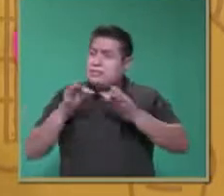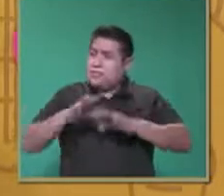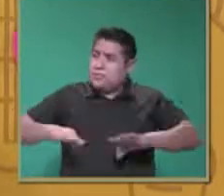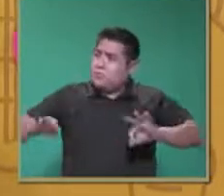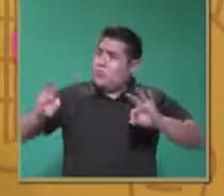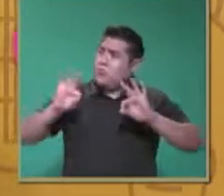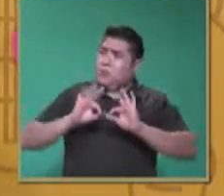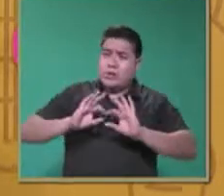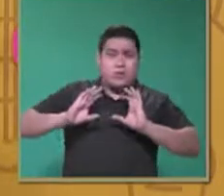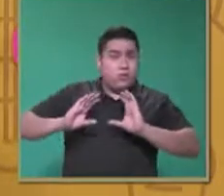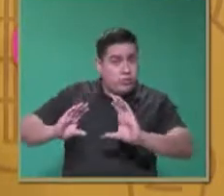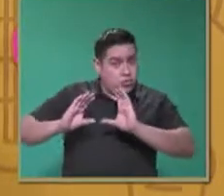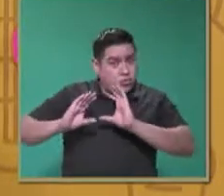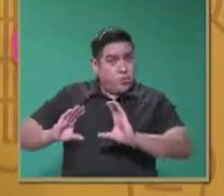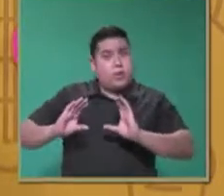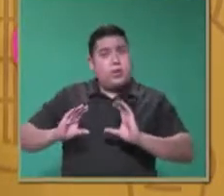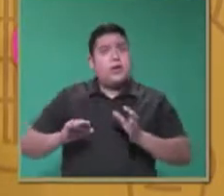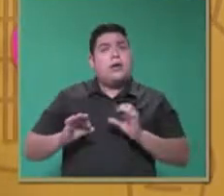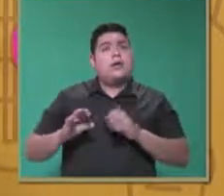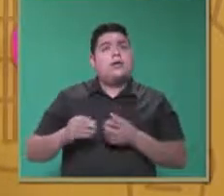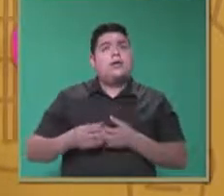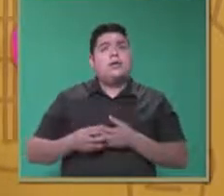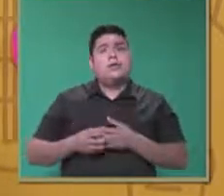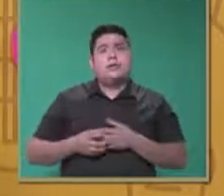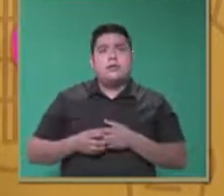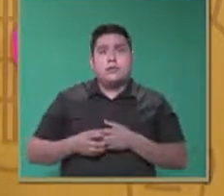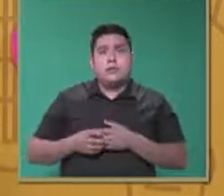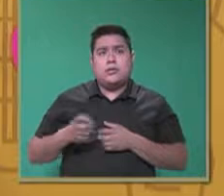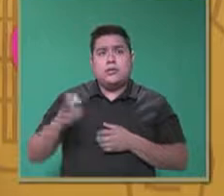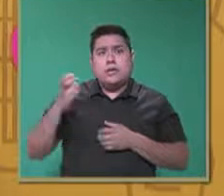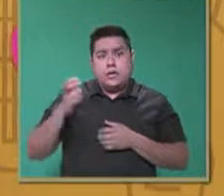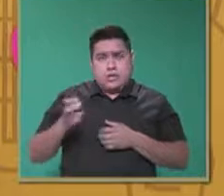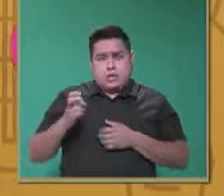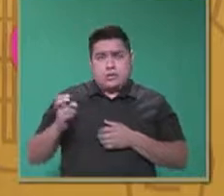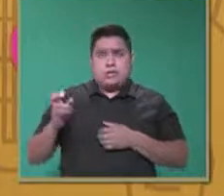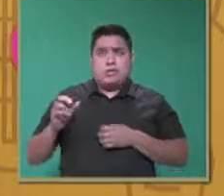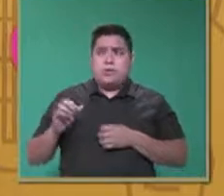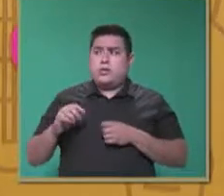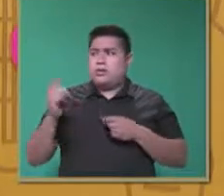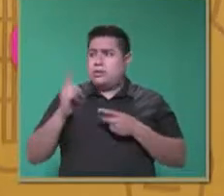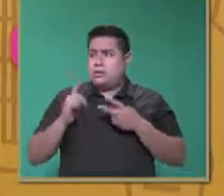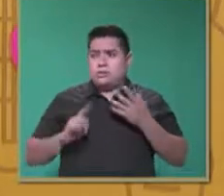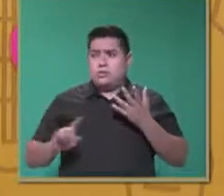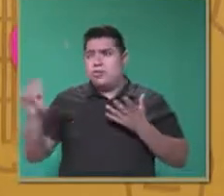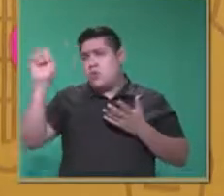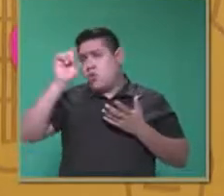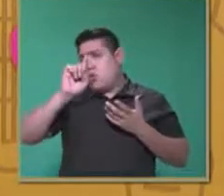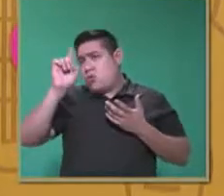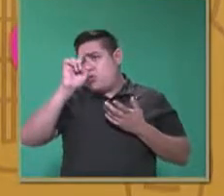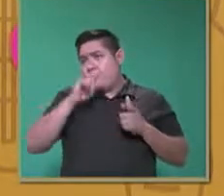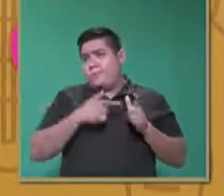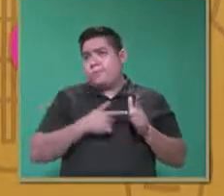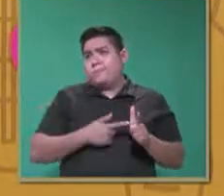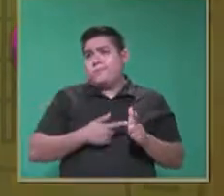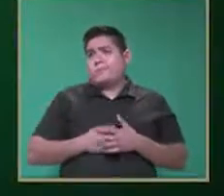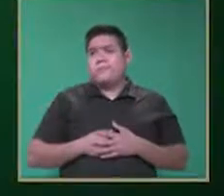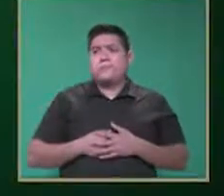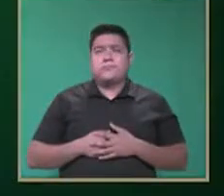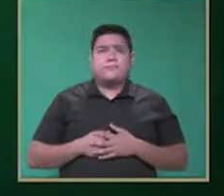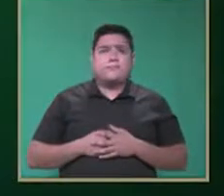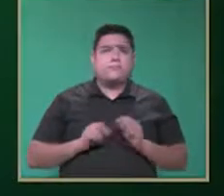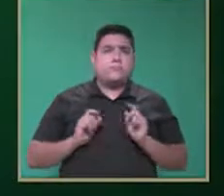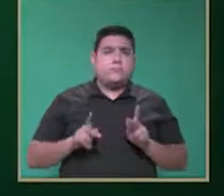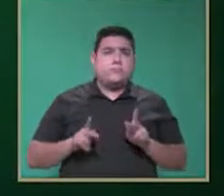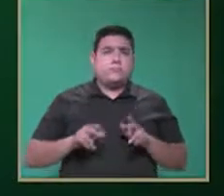ese cuidado y esa precaución de esta estrategia, de estos consejos. ¿Y continuamos? Ok,